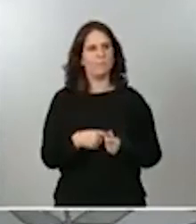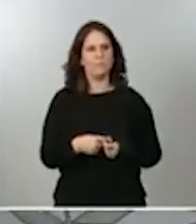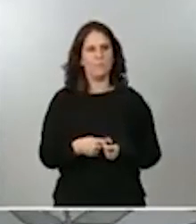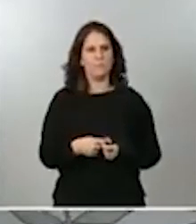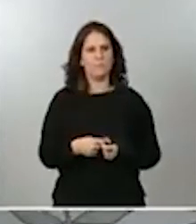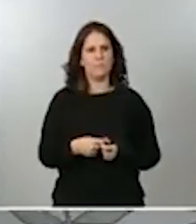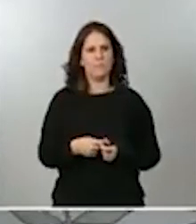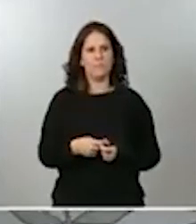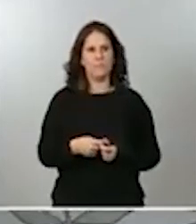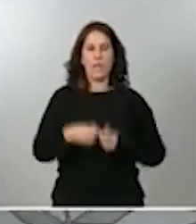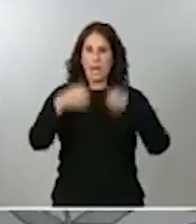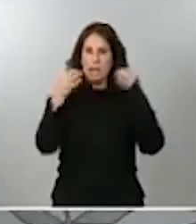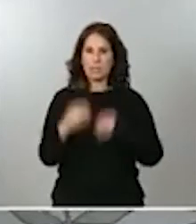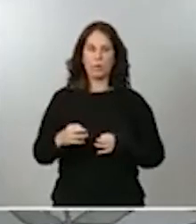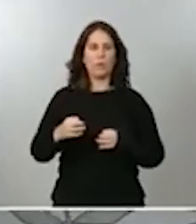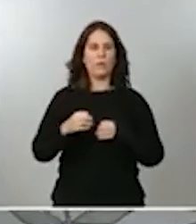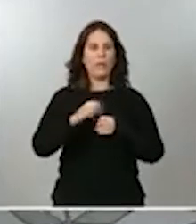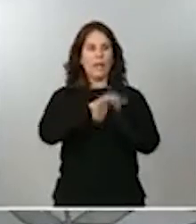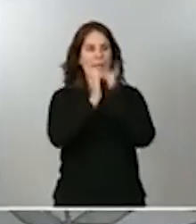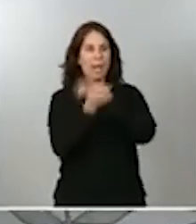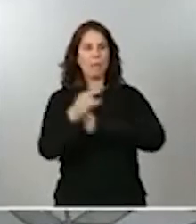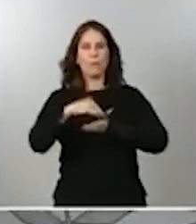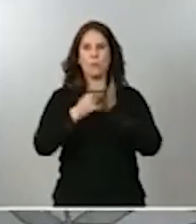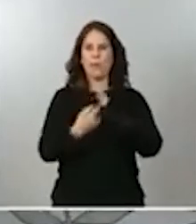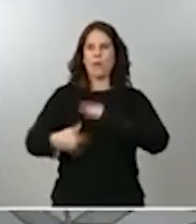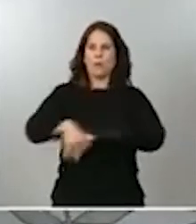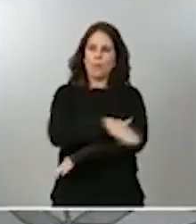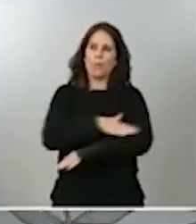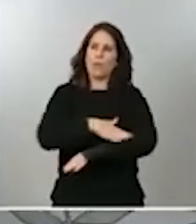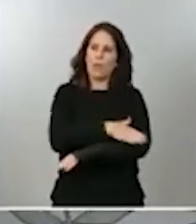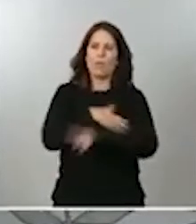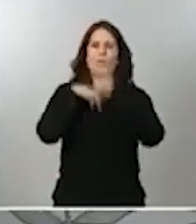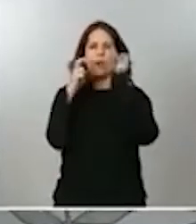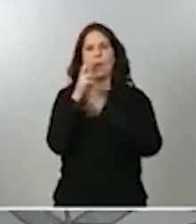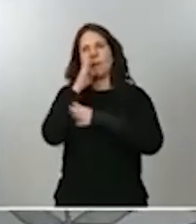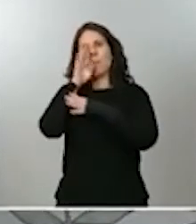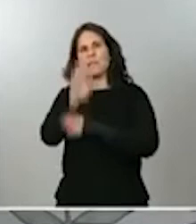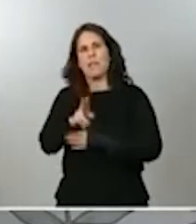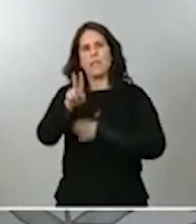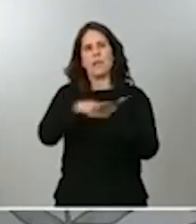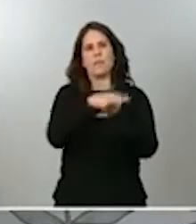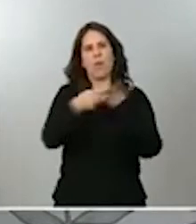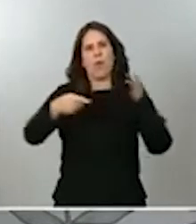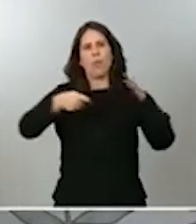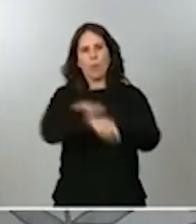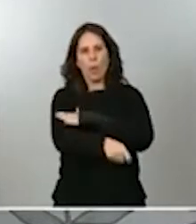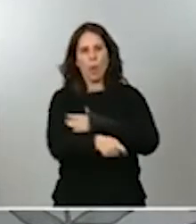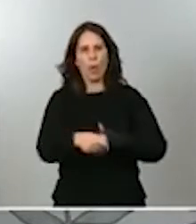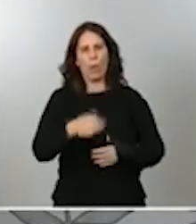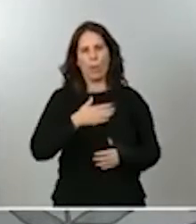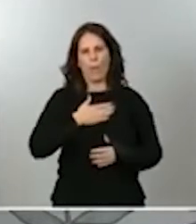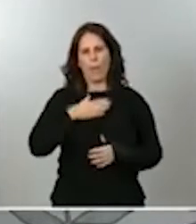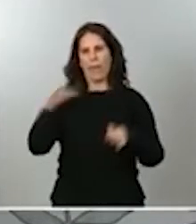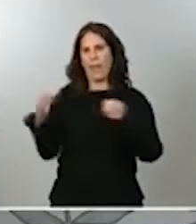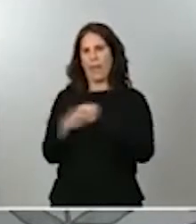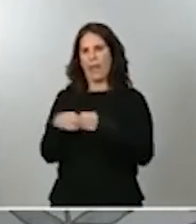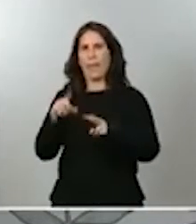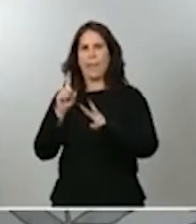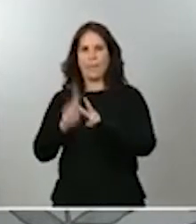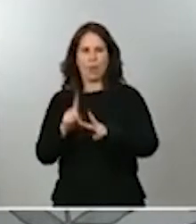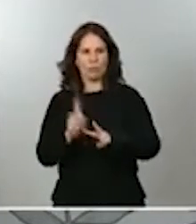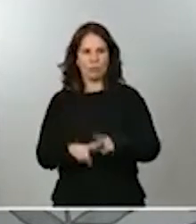cambio en los planes del Gobierno respecto a la presentación de la moción de censura por parte de la formación política de Vox.